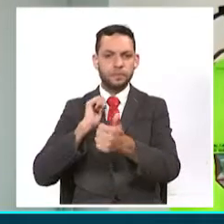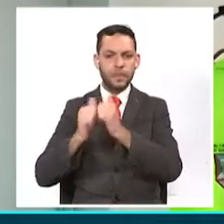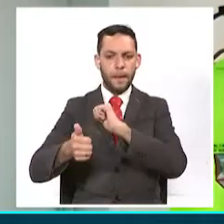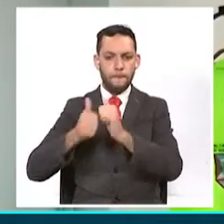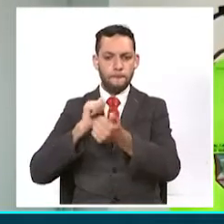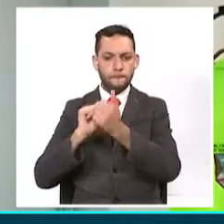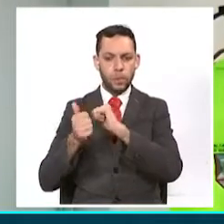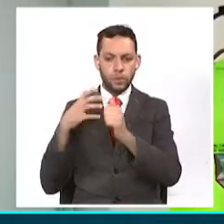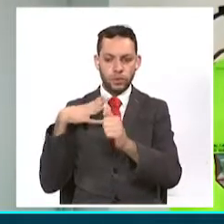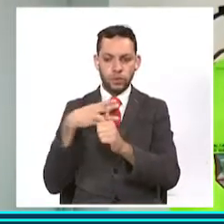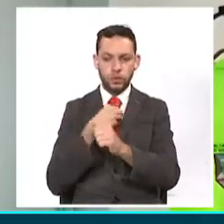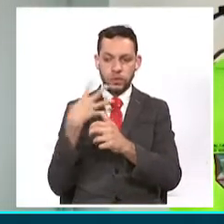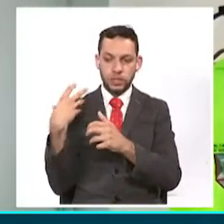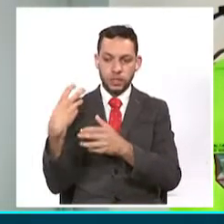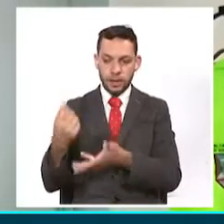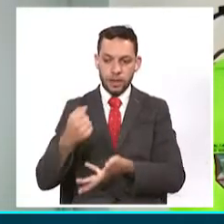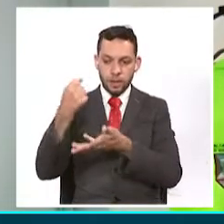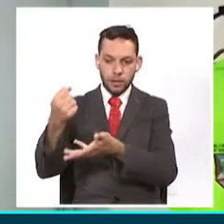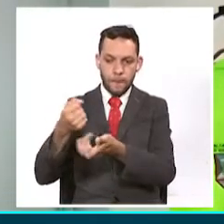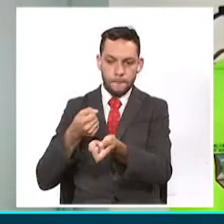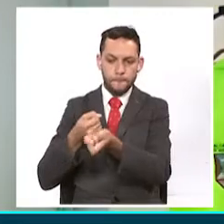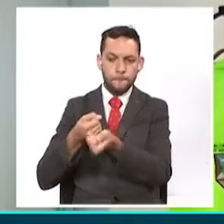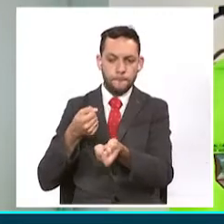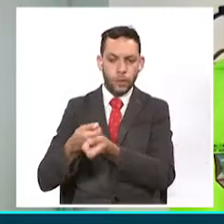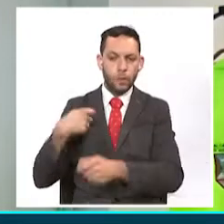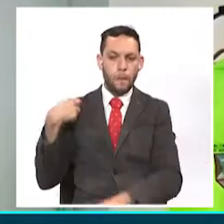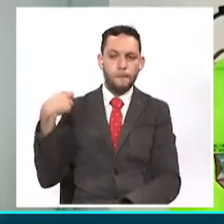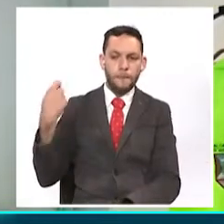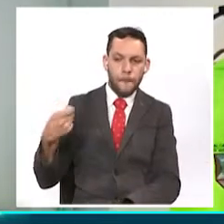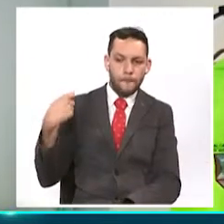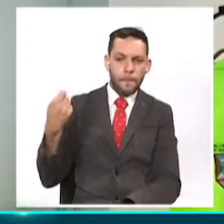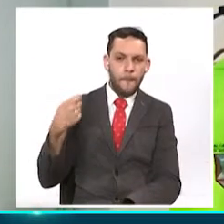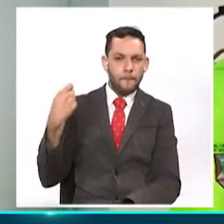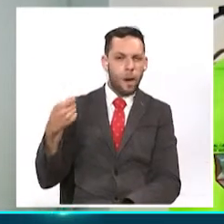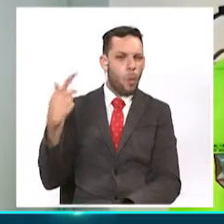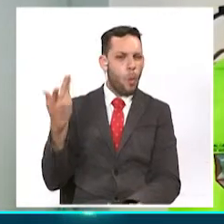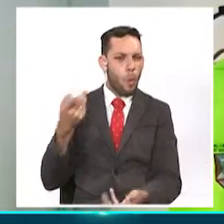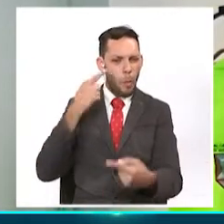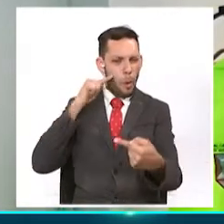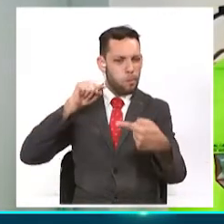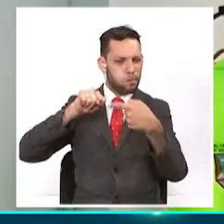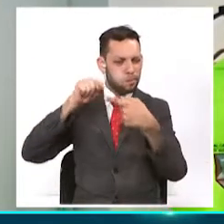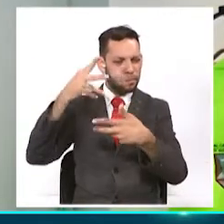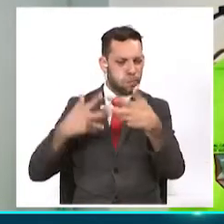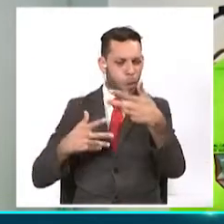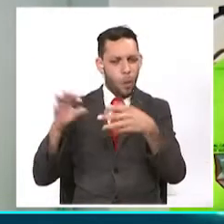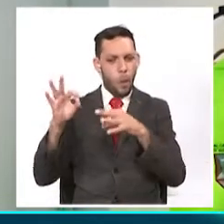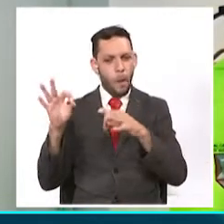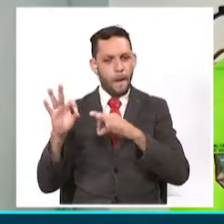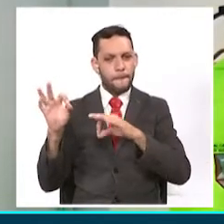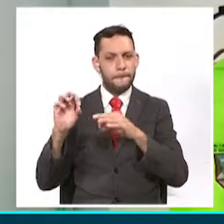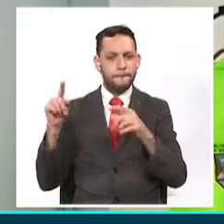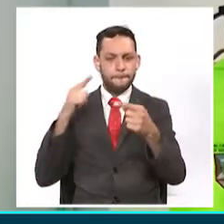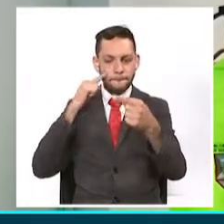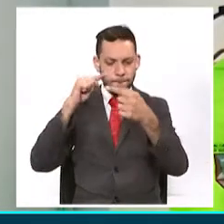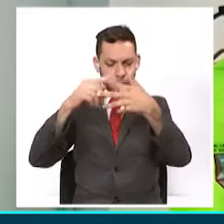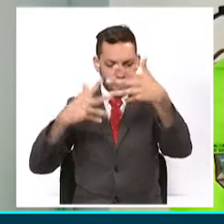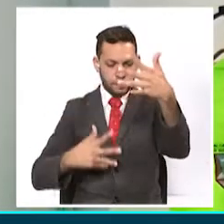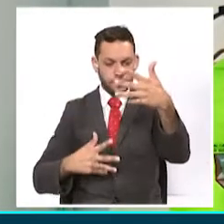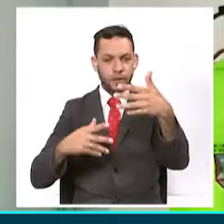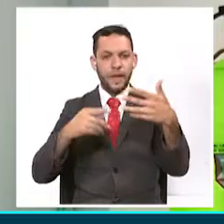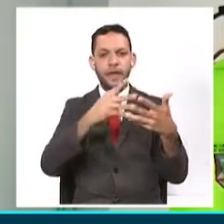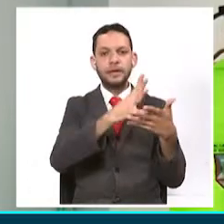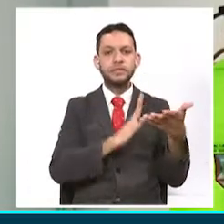deportistas que quieran ingresar allí con qué logros, con qué metas se van a valorar. Este proyecto estamos